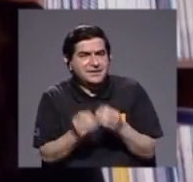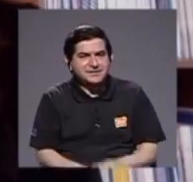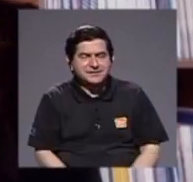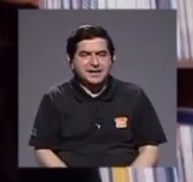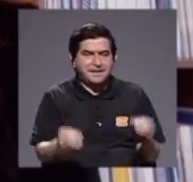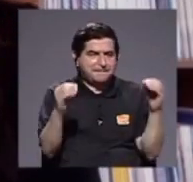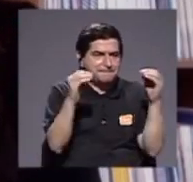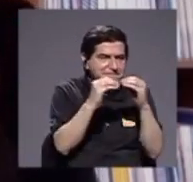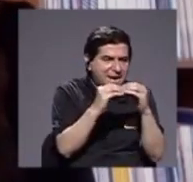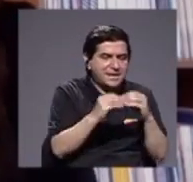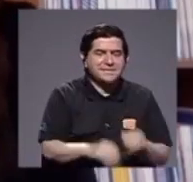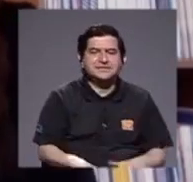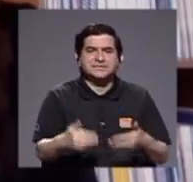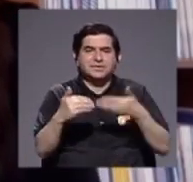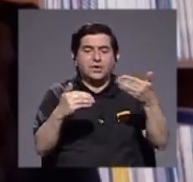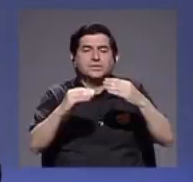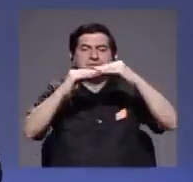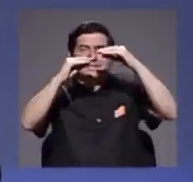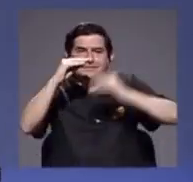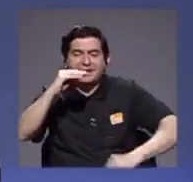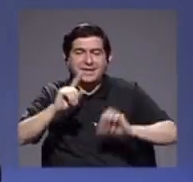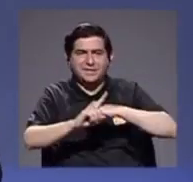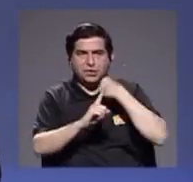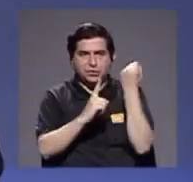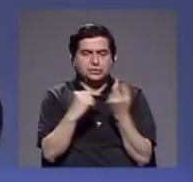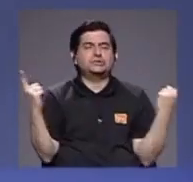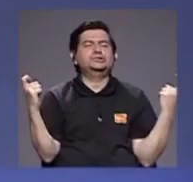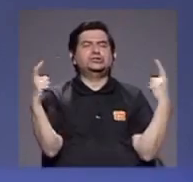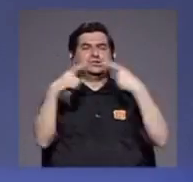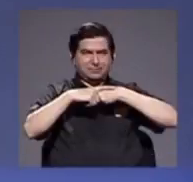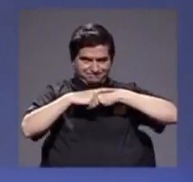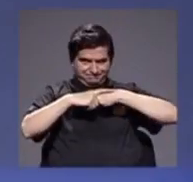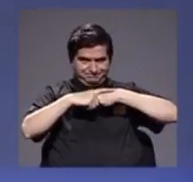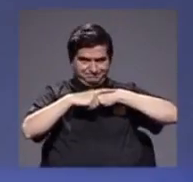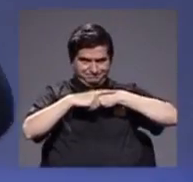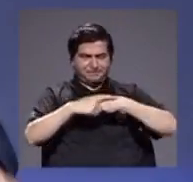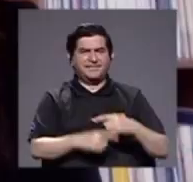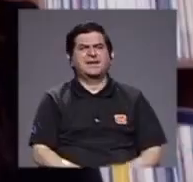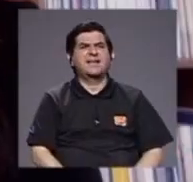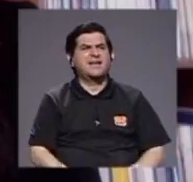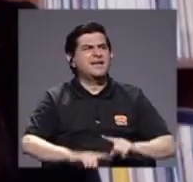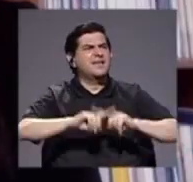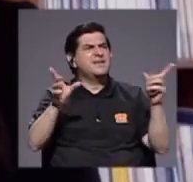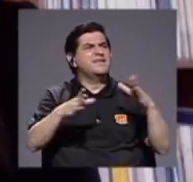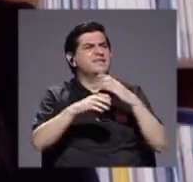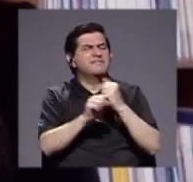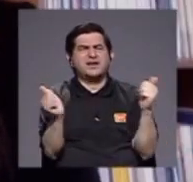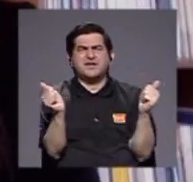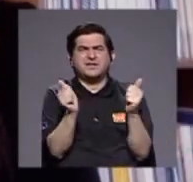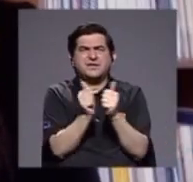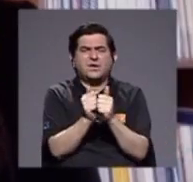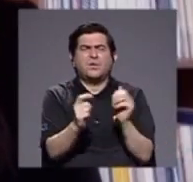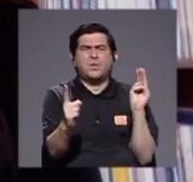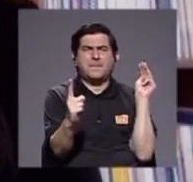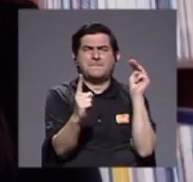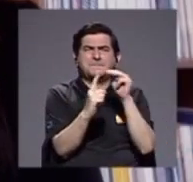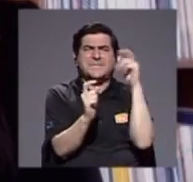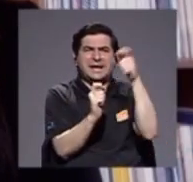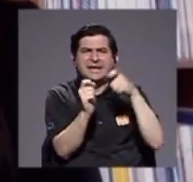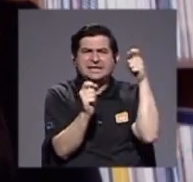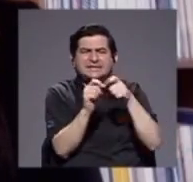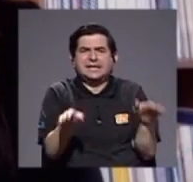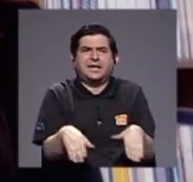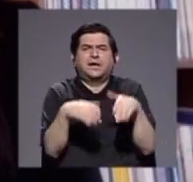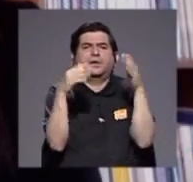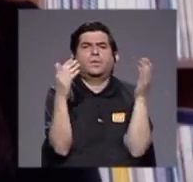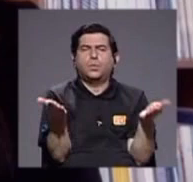con menos porque estamos en una situación complicada y cómo hacerlo distinto con metas concretas para cómo